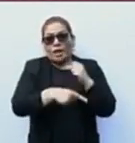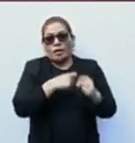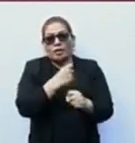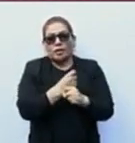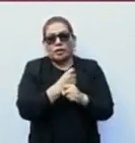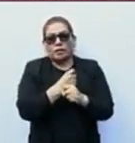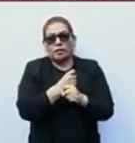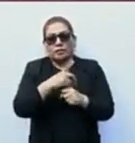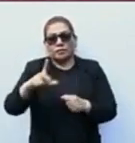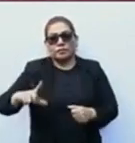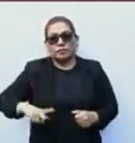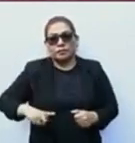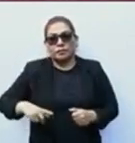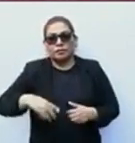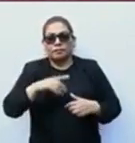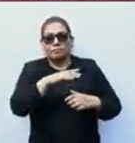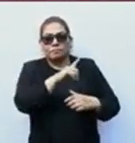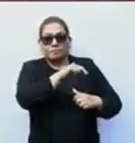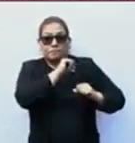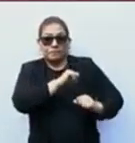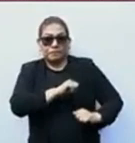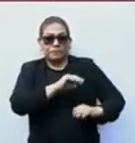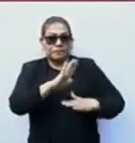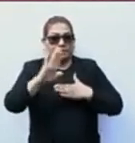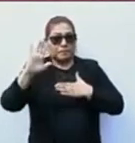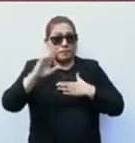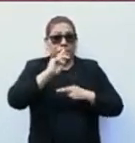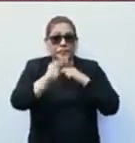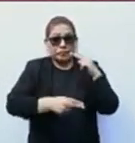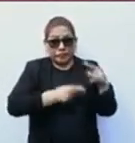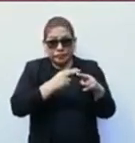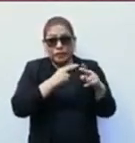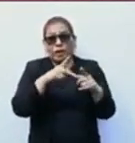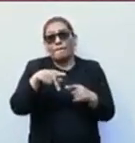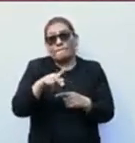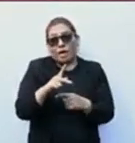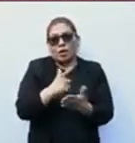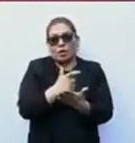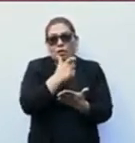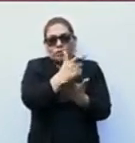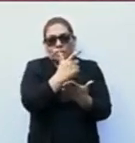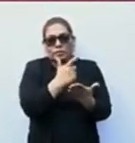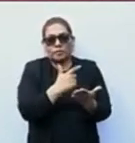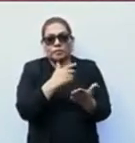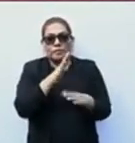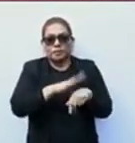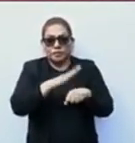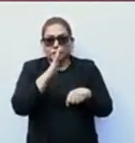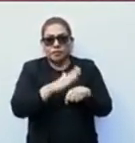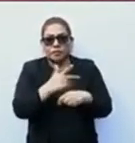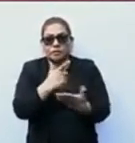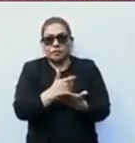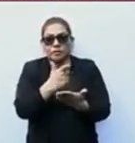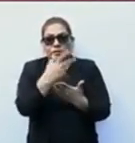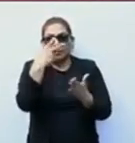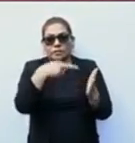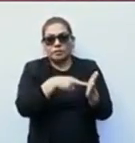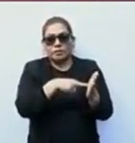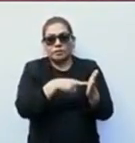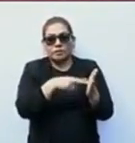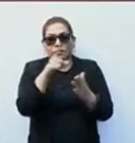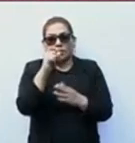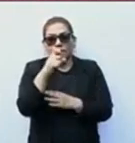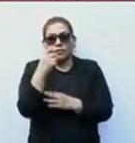se cumplió el compromiso de que fuera universal, pero también se duplicó el monto de la pensión. Y para el 2021,